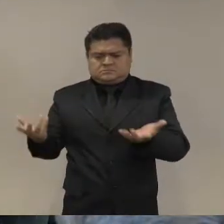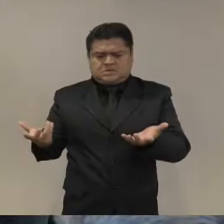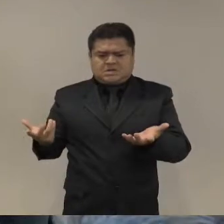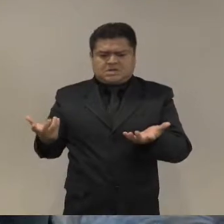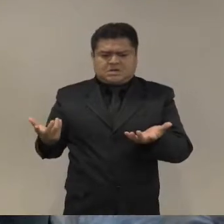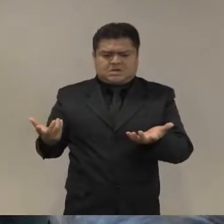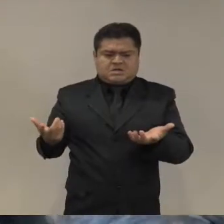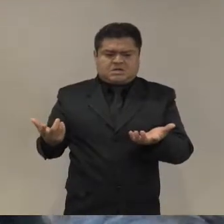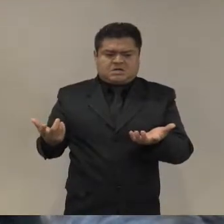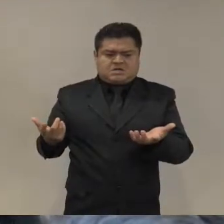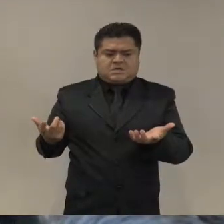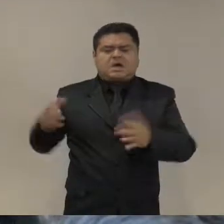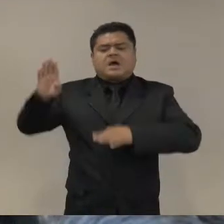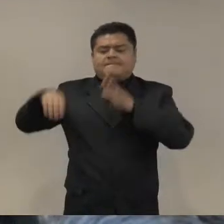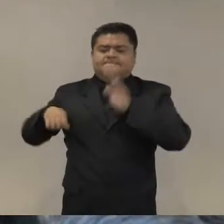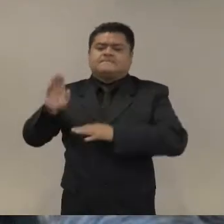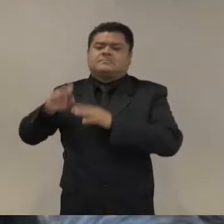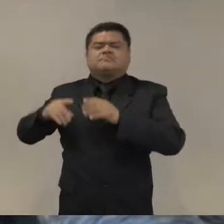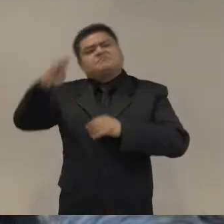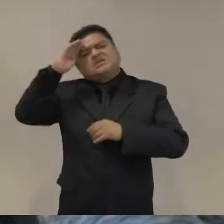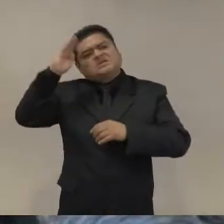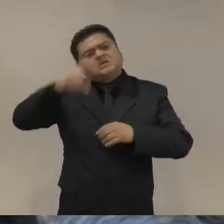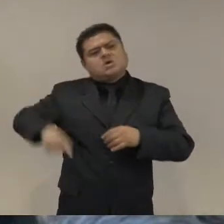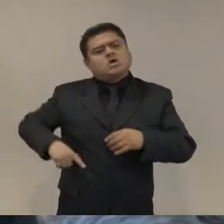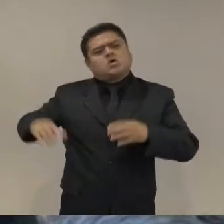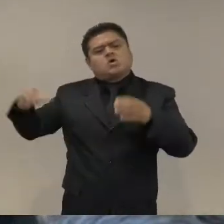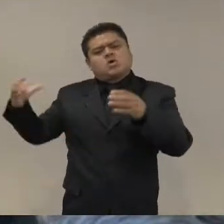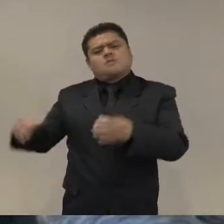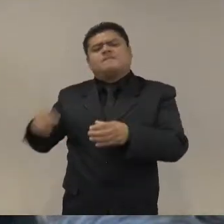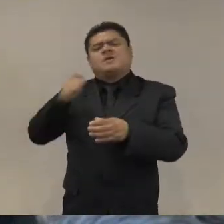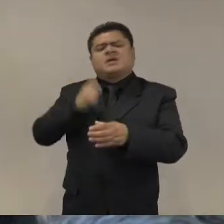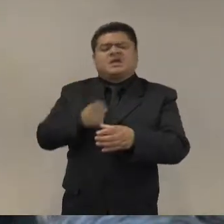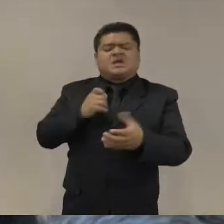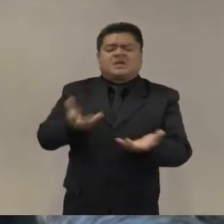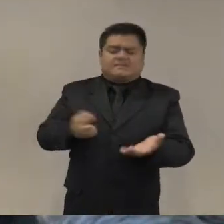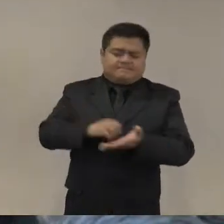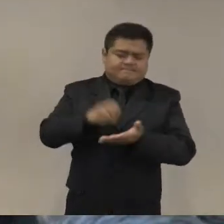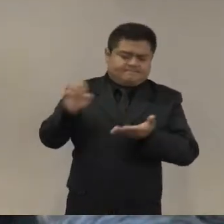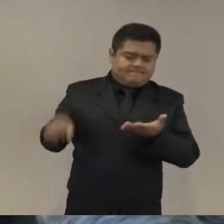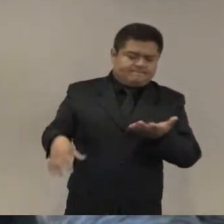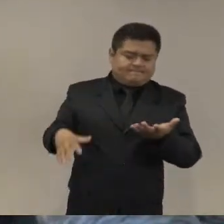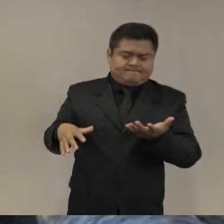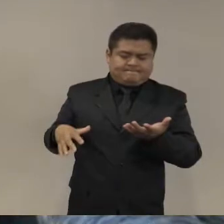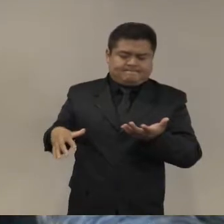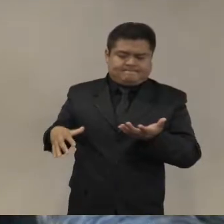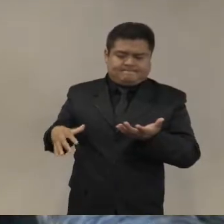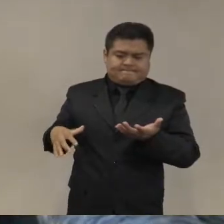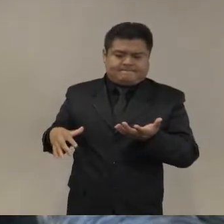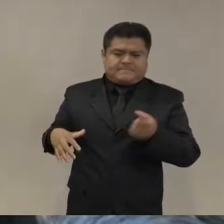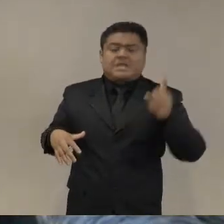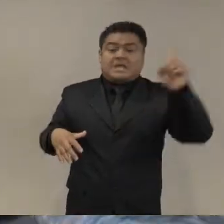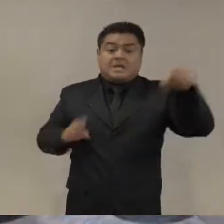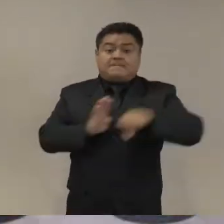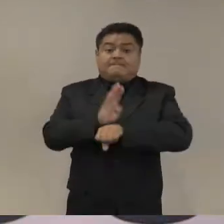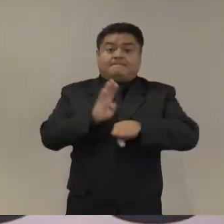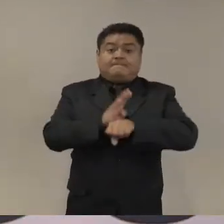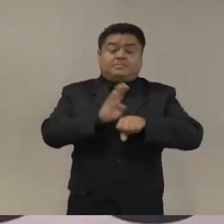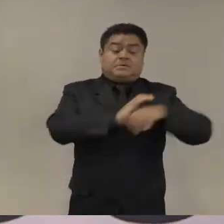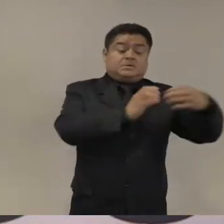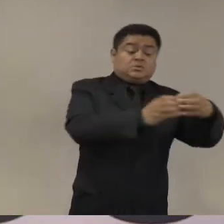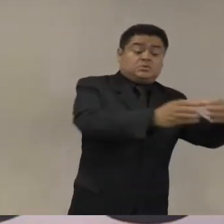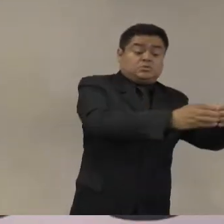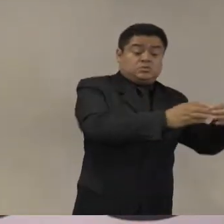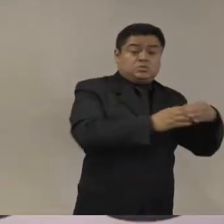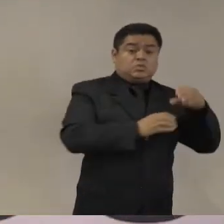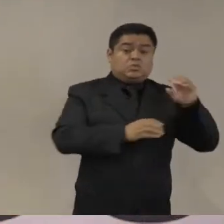públicos también hablo de un buen ejemplo está en Brasil los lamentados UPP las unidades pacificadoras